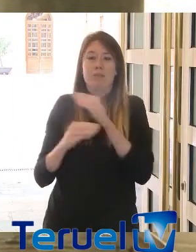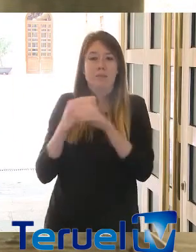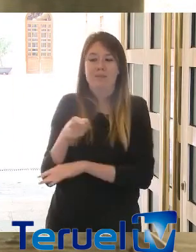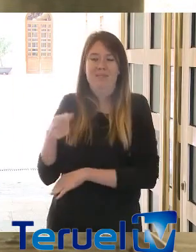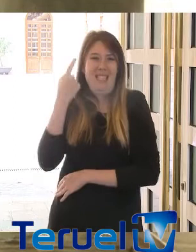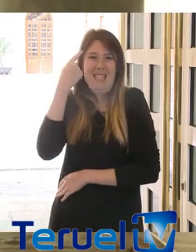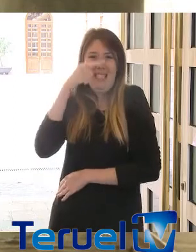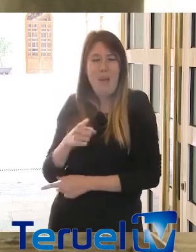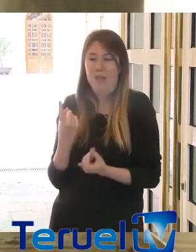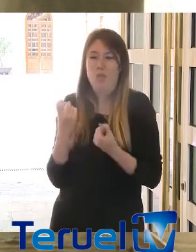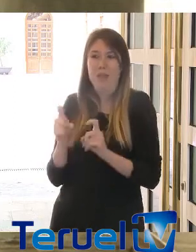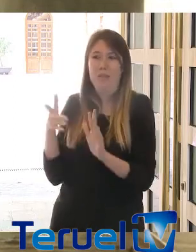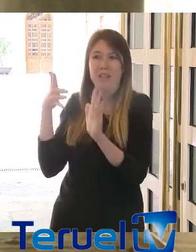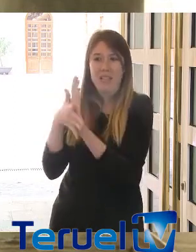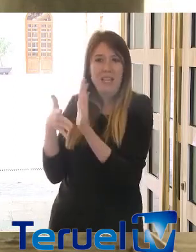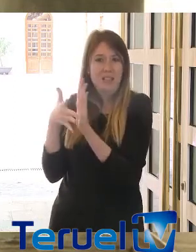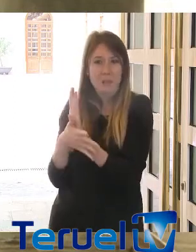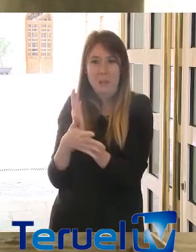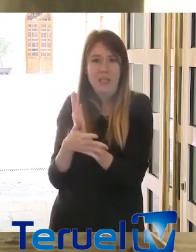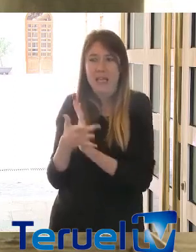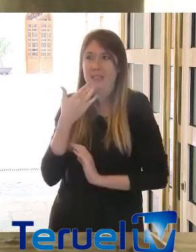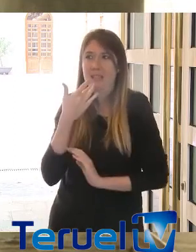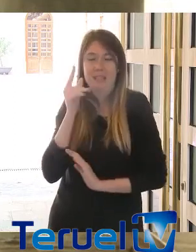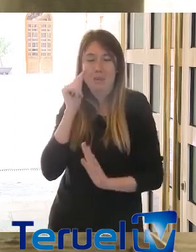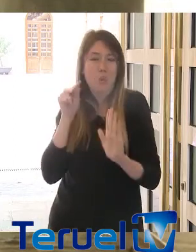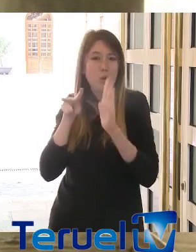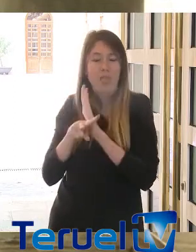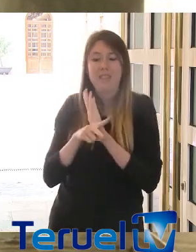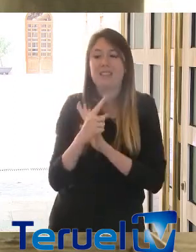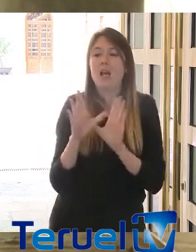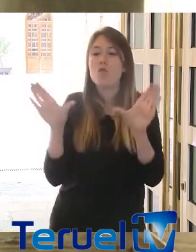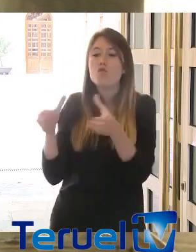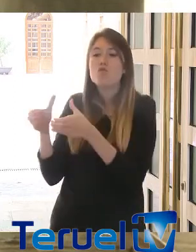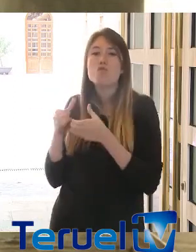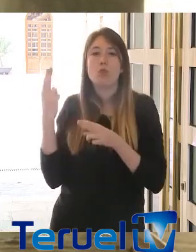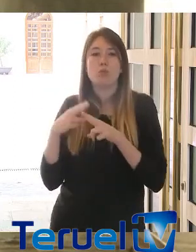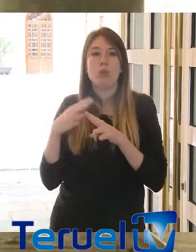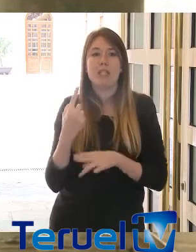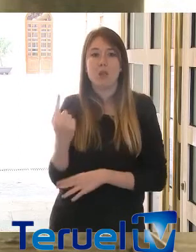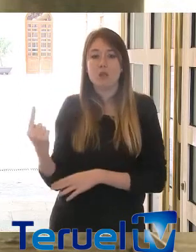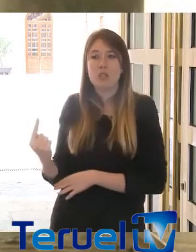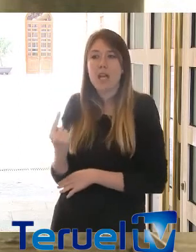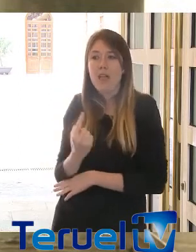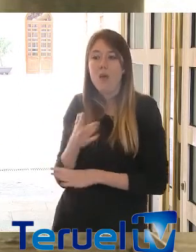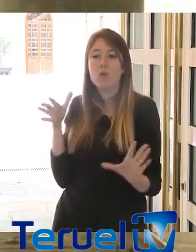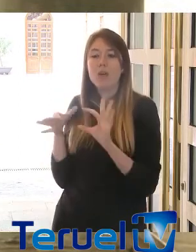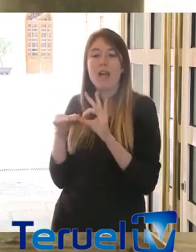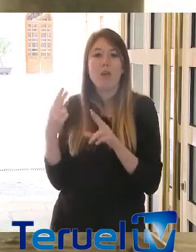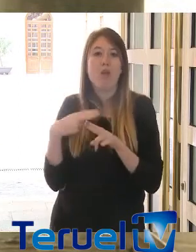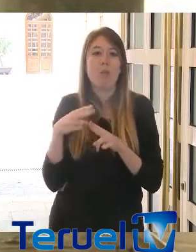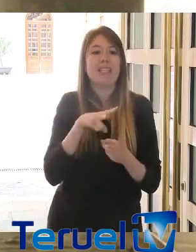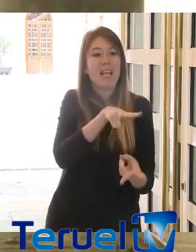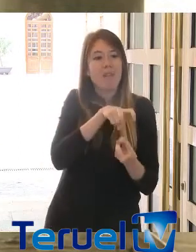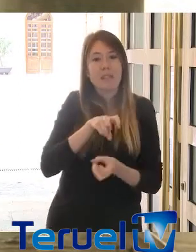perfectamente, teniendo en cuenta los puntos de vista que las distintas fuerzas políticas tenemos respecto a política fiscal,